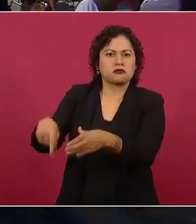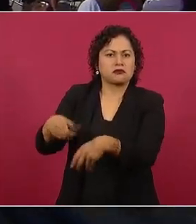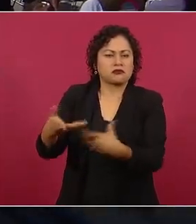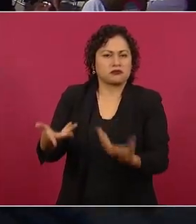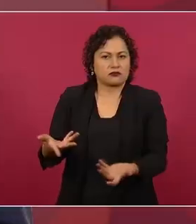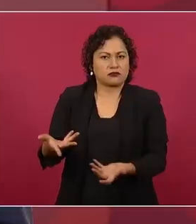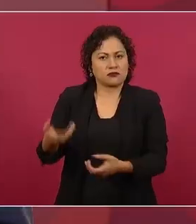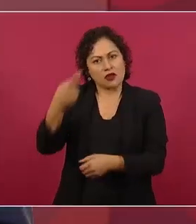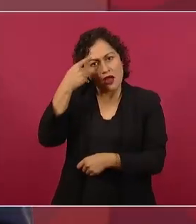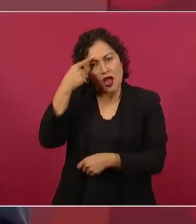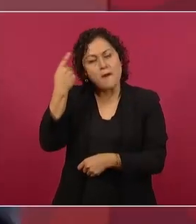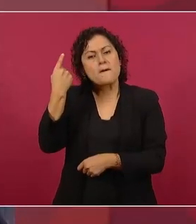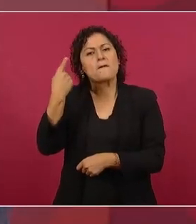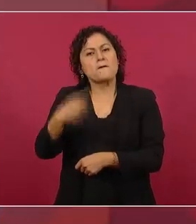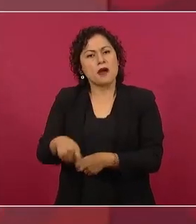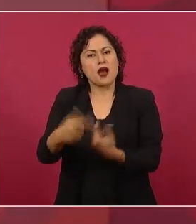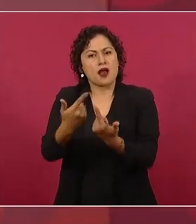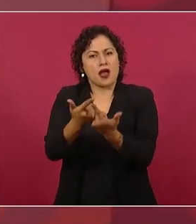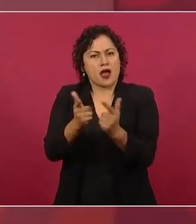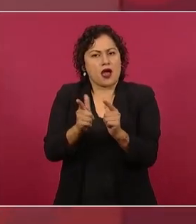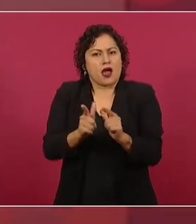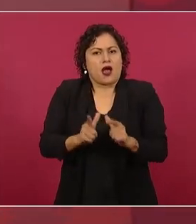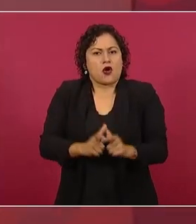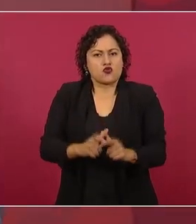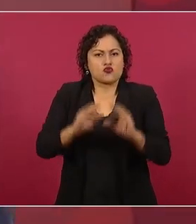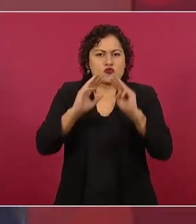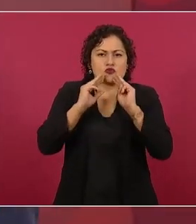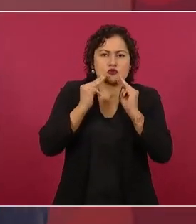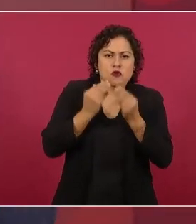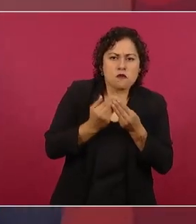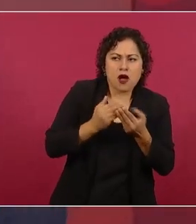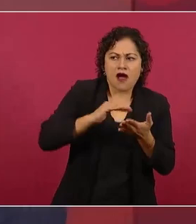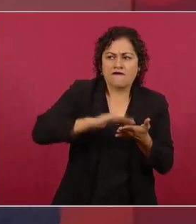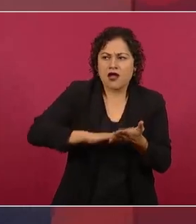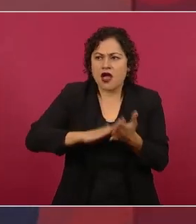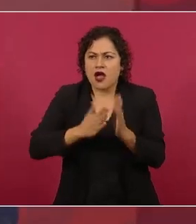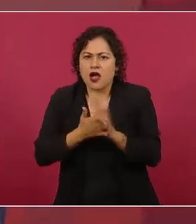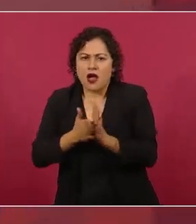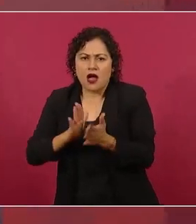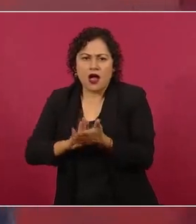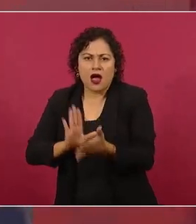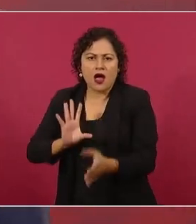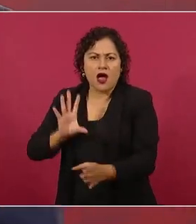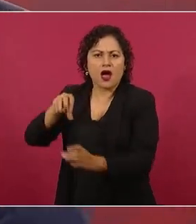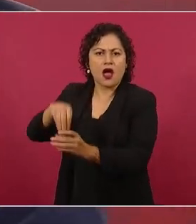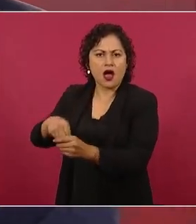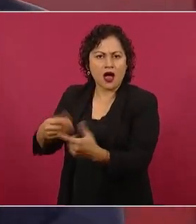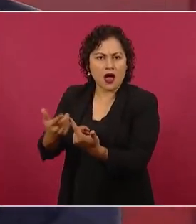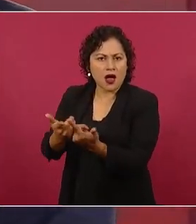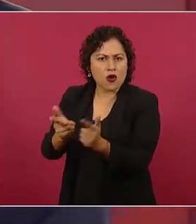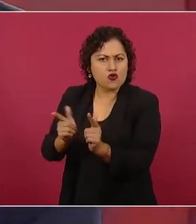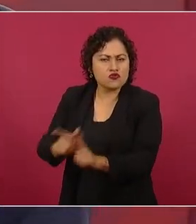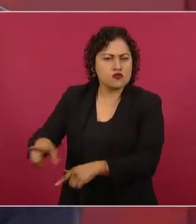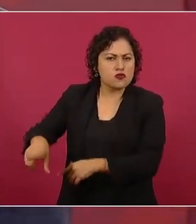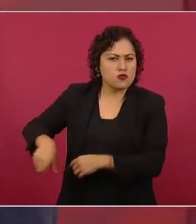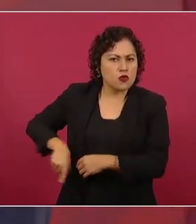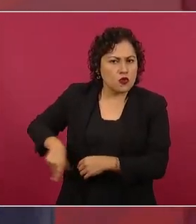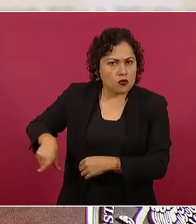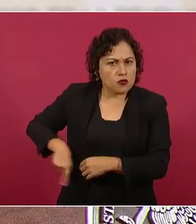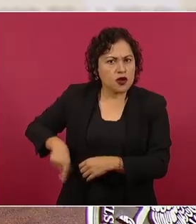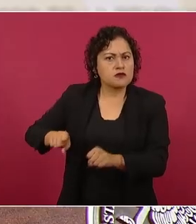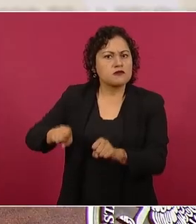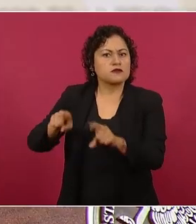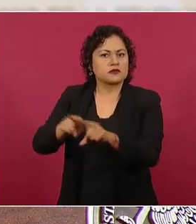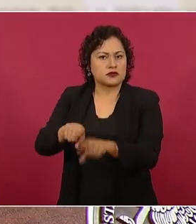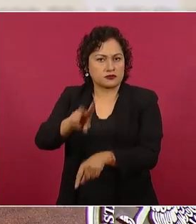organizada infiltrara al gobierno al grado de que el